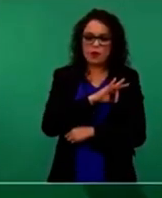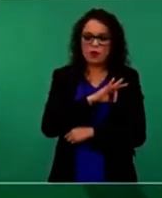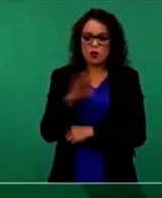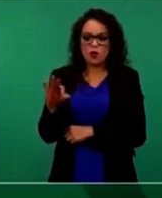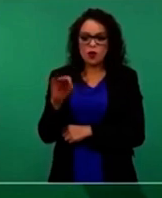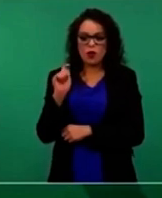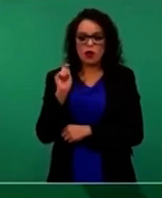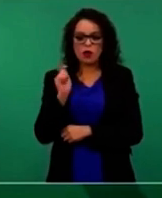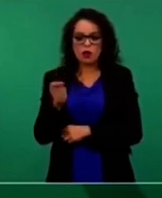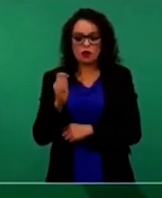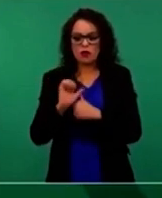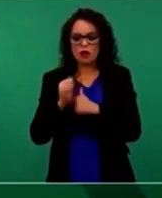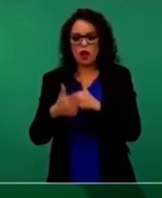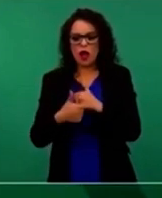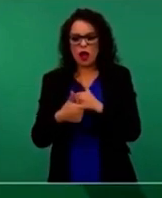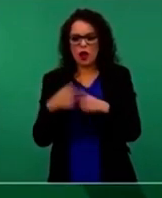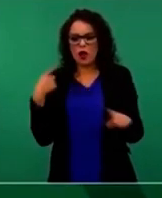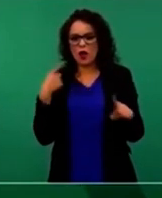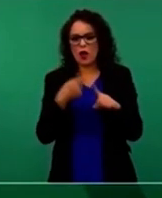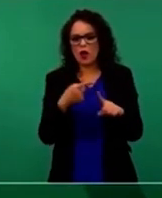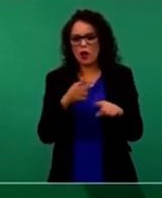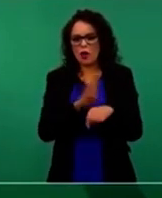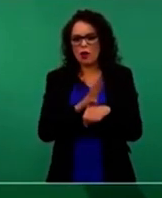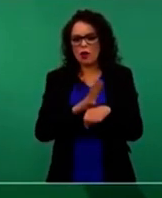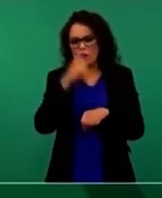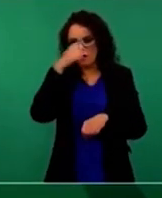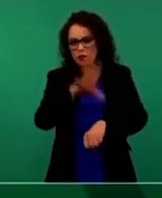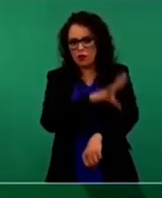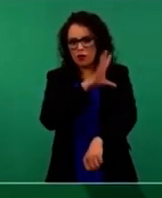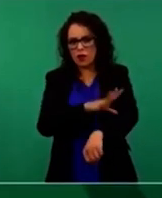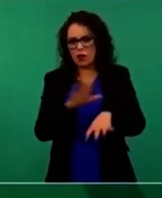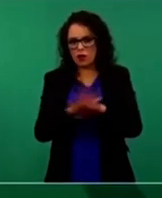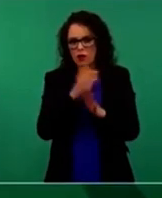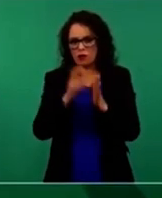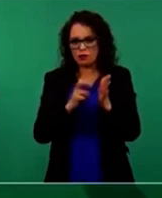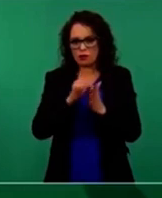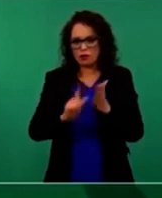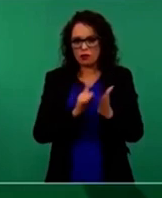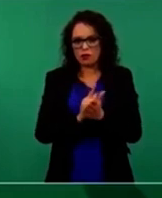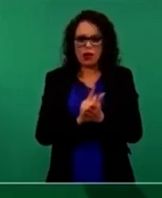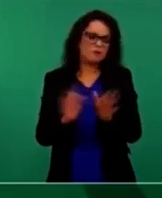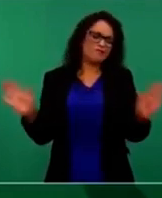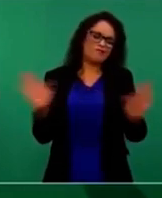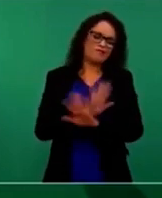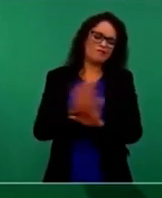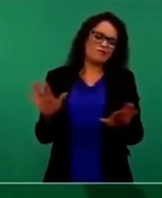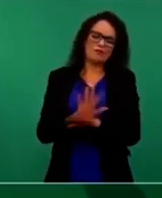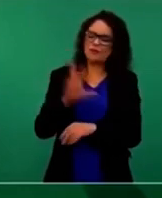reforma eléctrica? No, eso es politiquería. Eso era lo que hacían antes, que se encerraban,